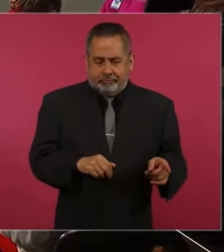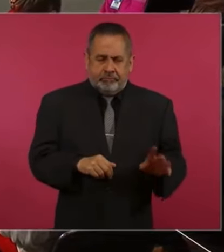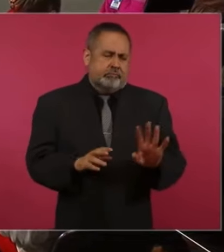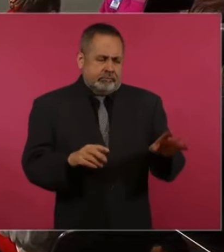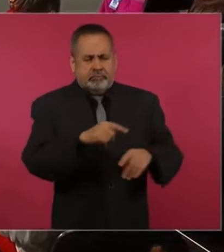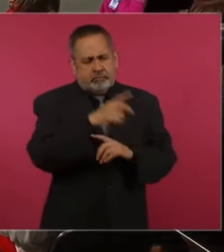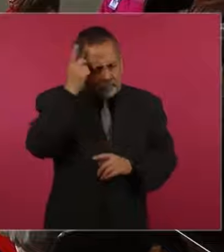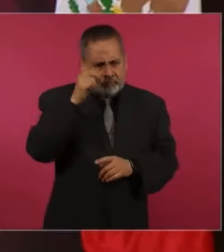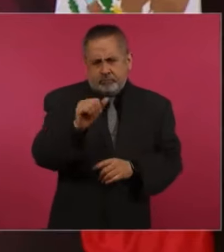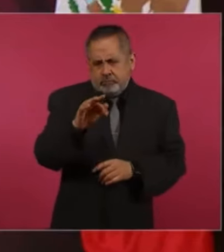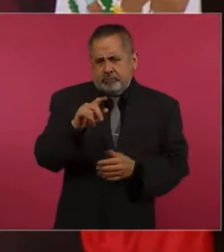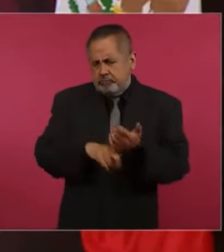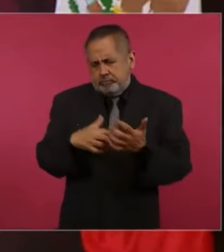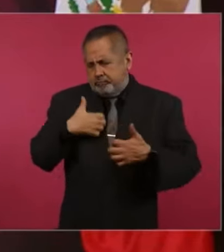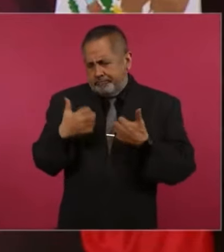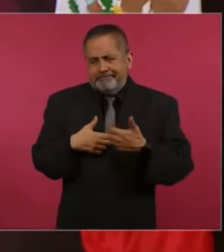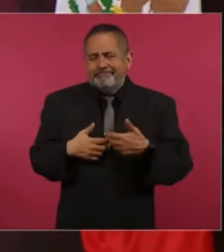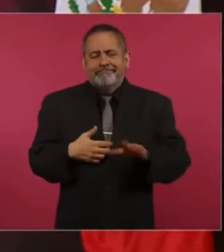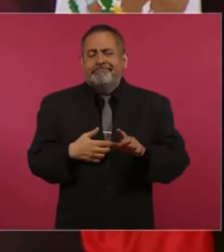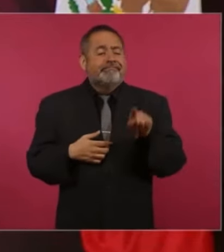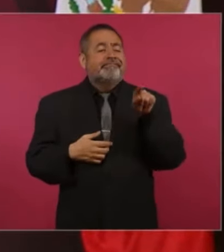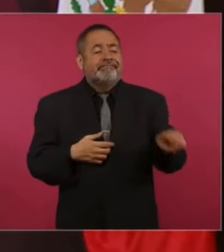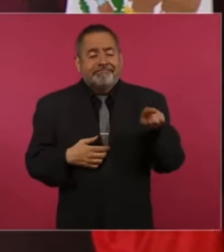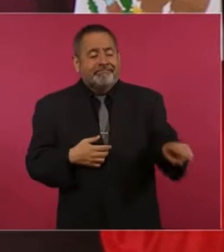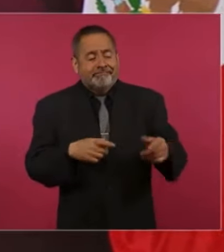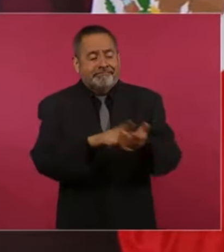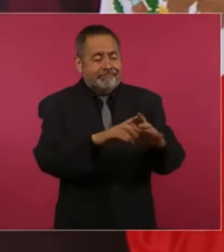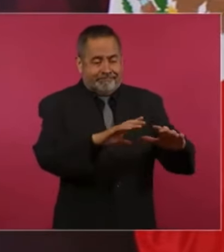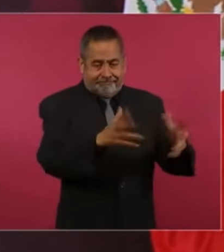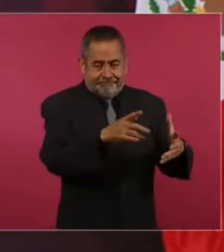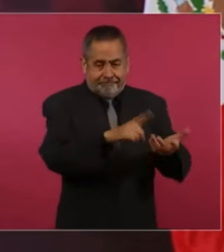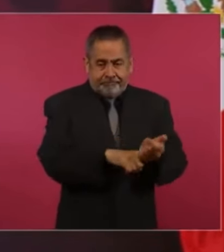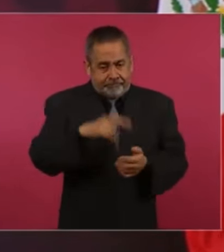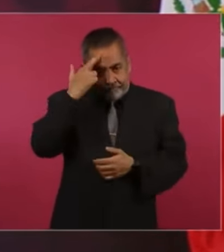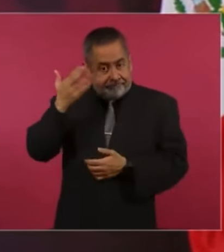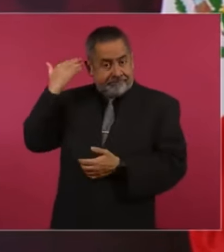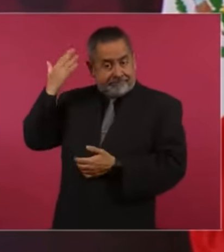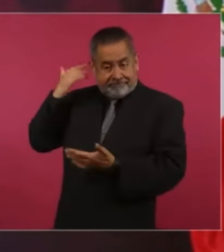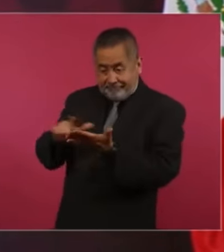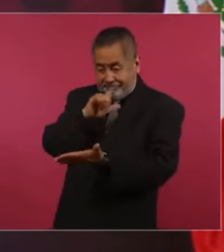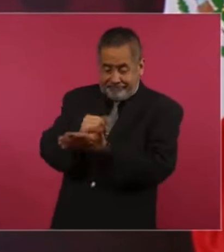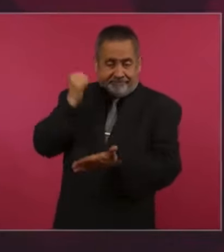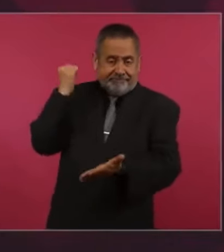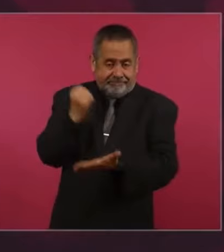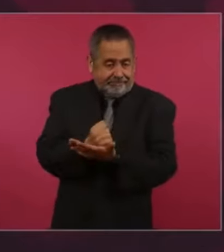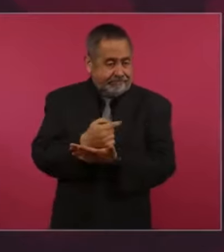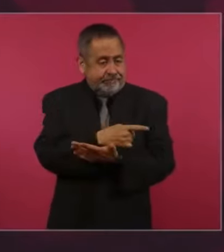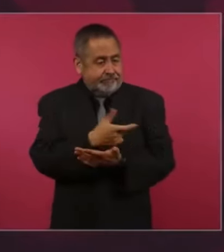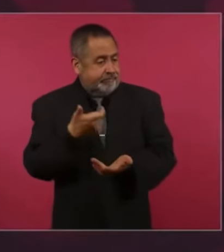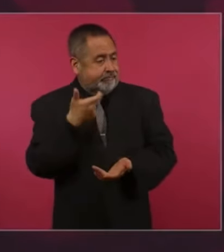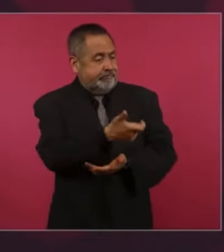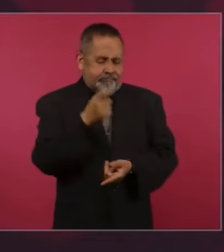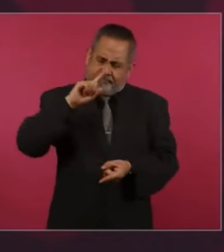también cuando se redujo por ley lo que cobraban